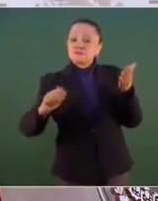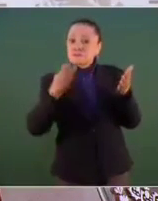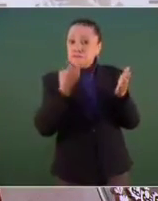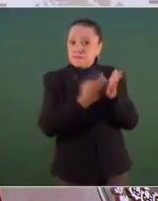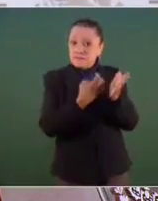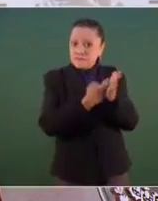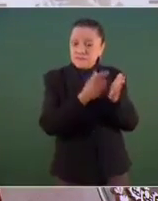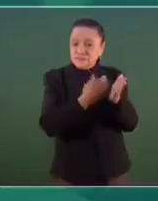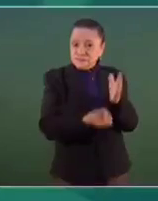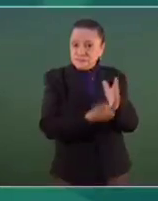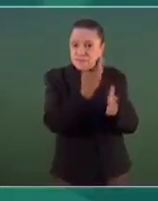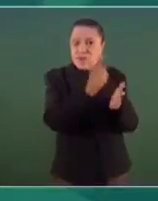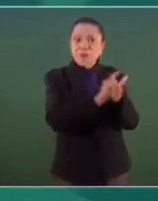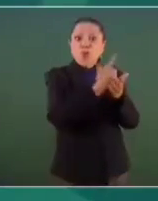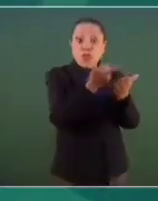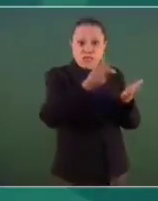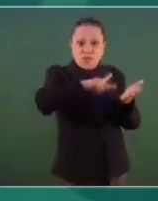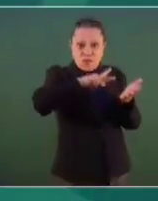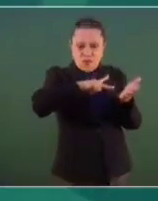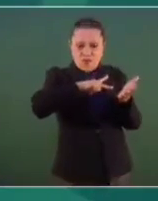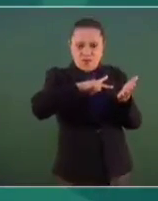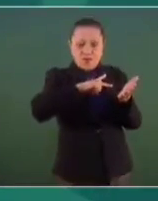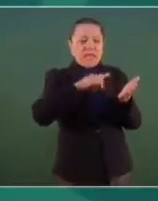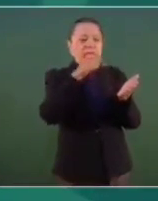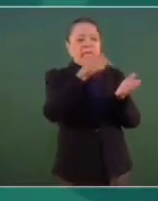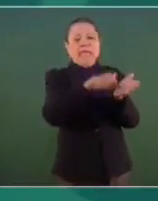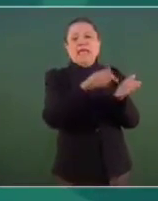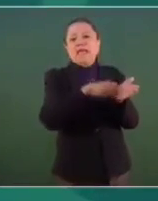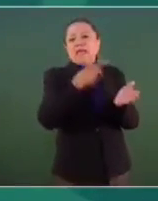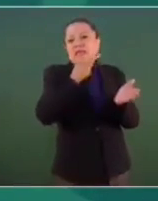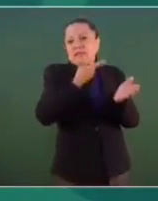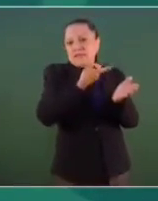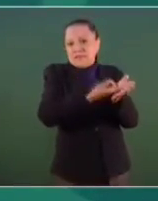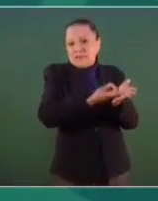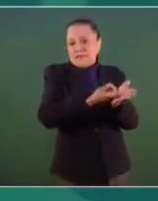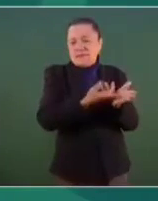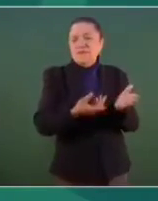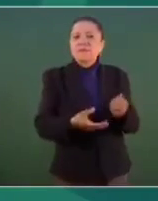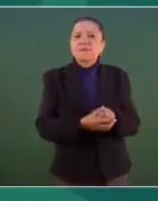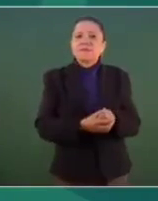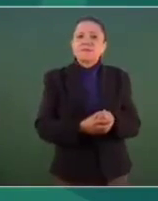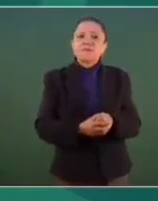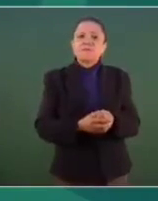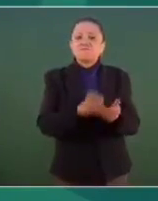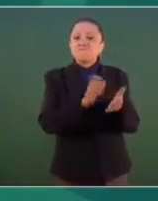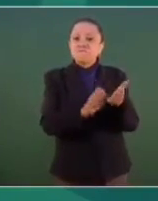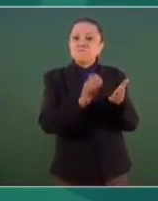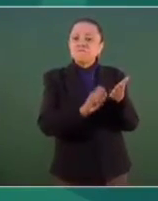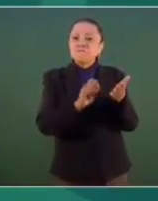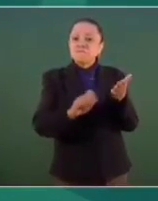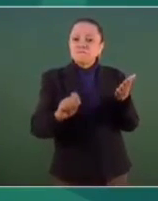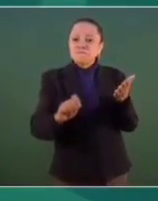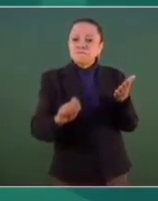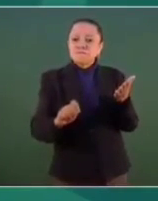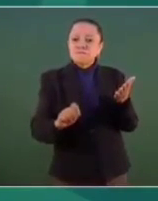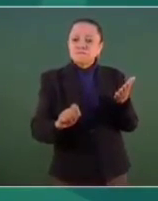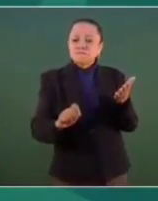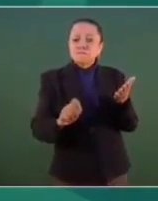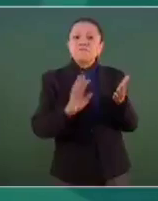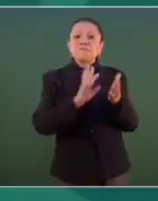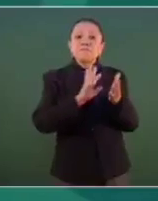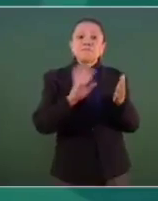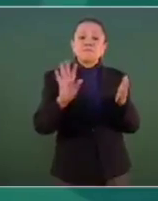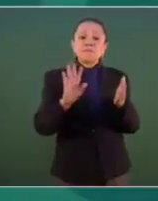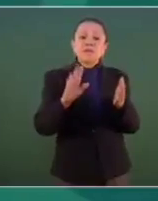transcribo un Código de